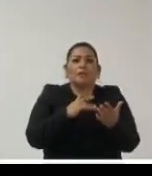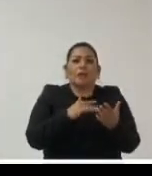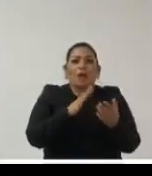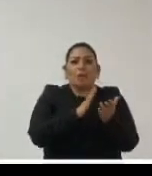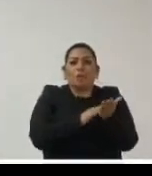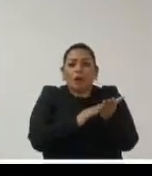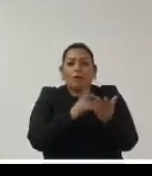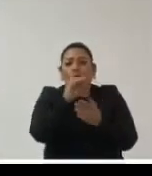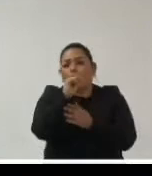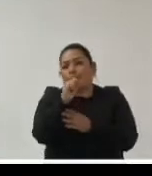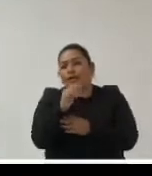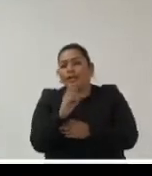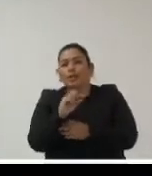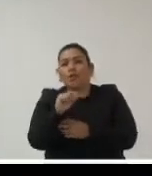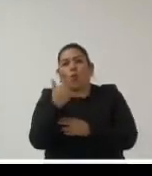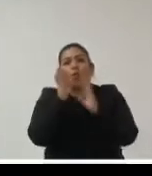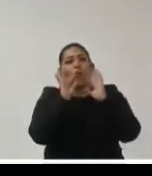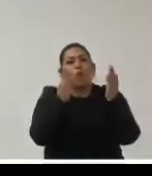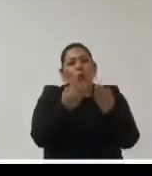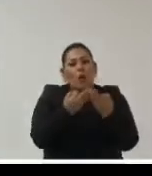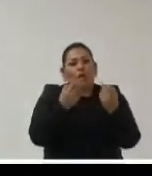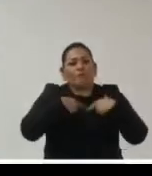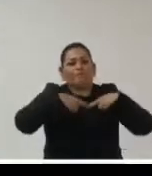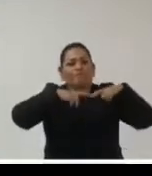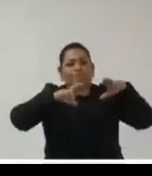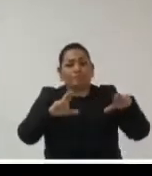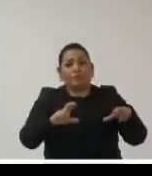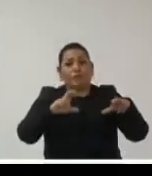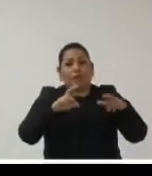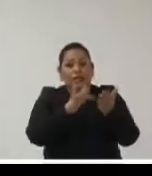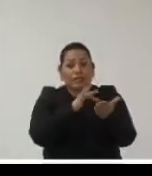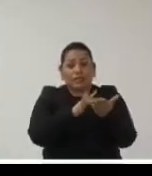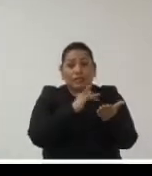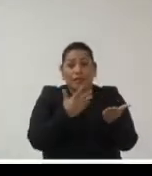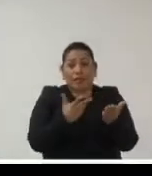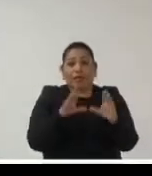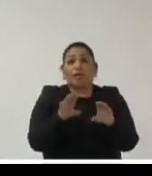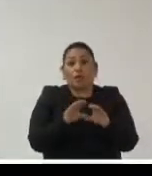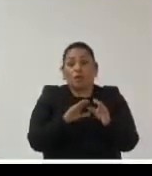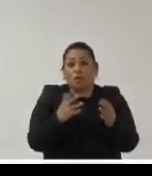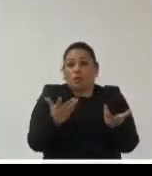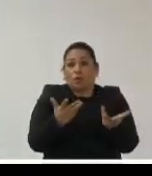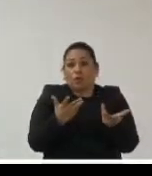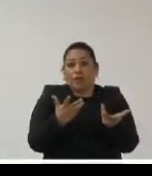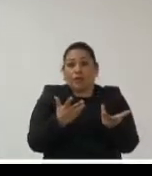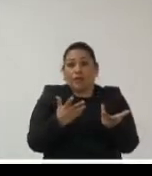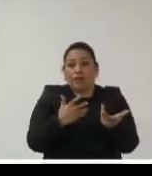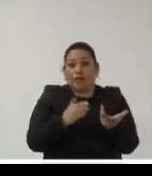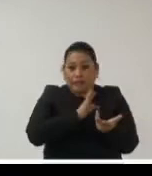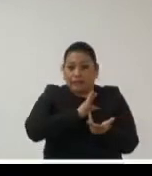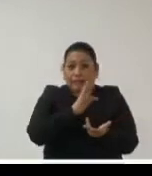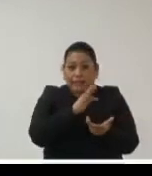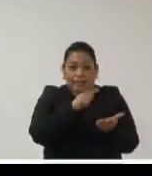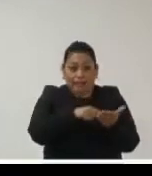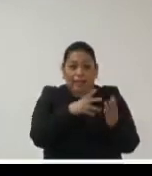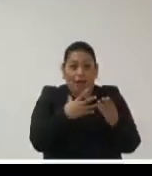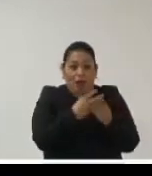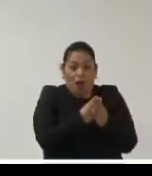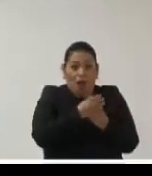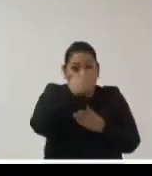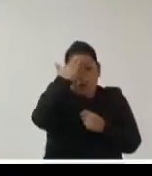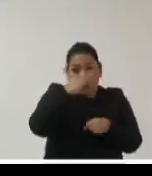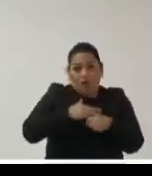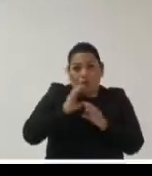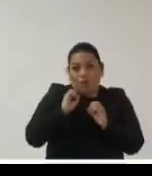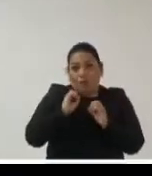o sean datos u otras formas de representación digital de las que hablaba Daniel se van a poder conservar en un archivo